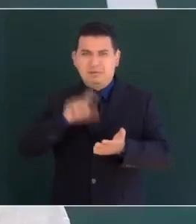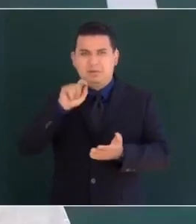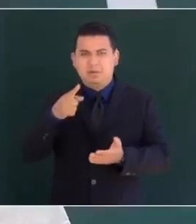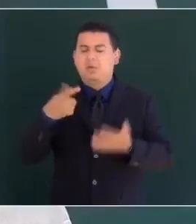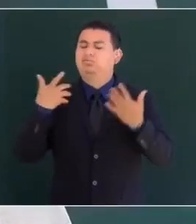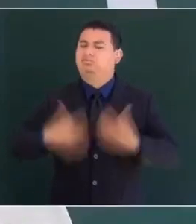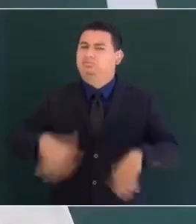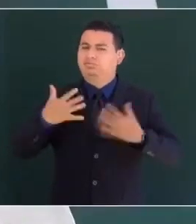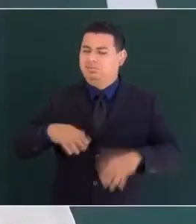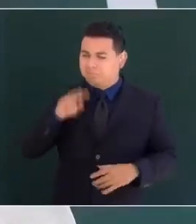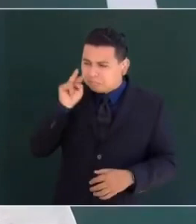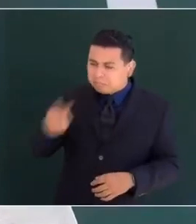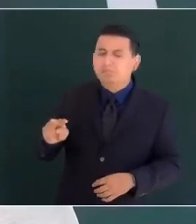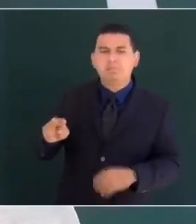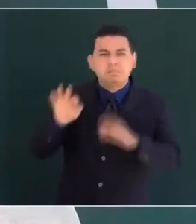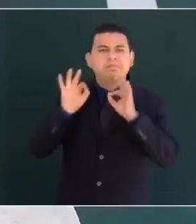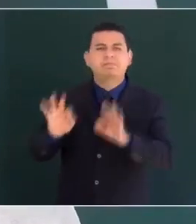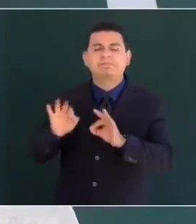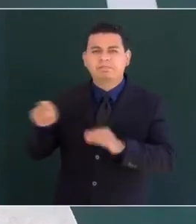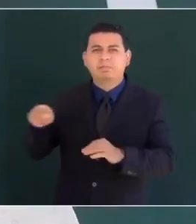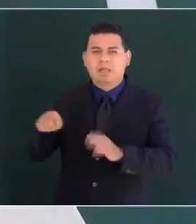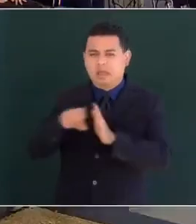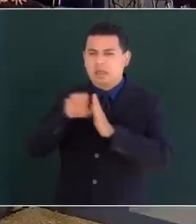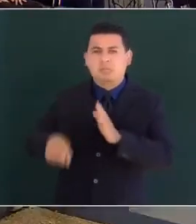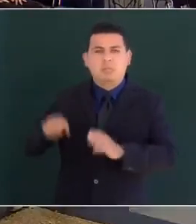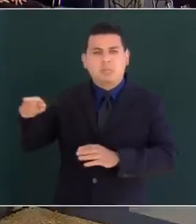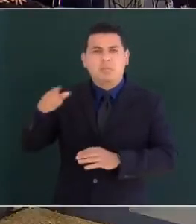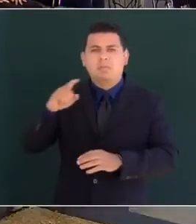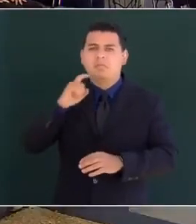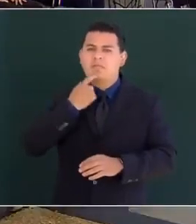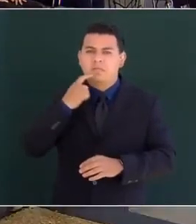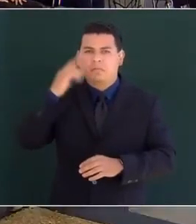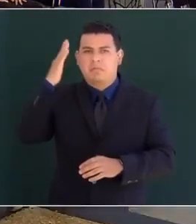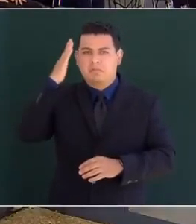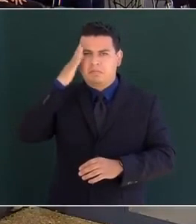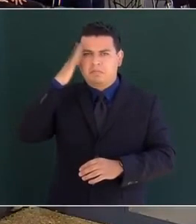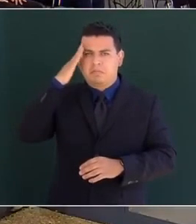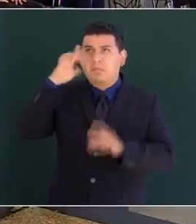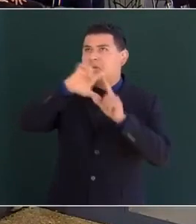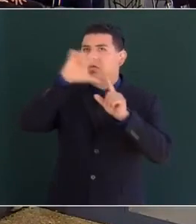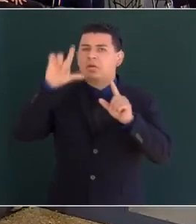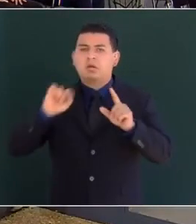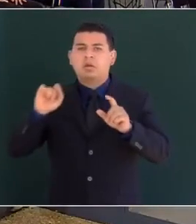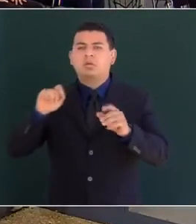maravilloso que un líder mexicano sea reconocido por